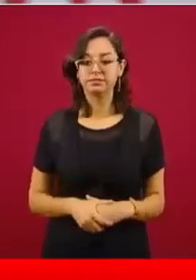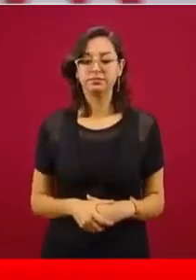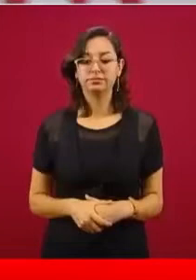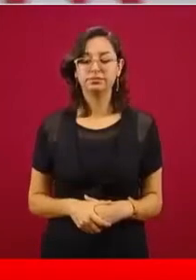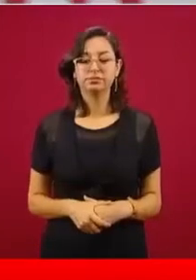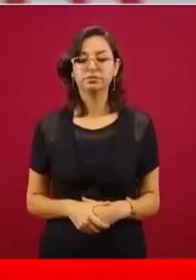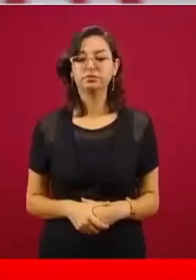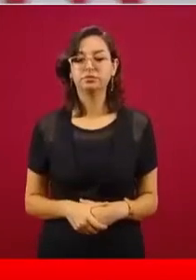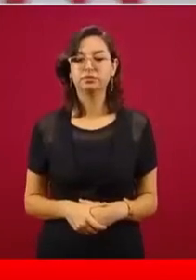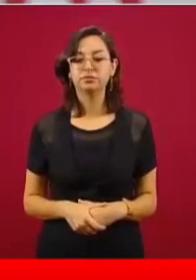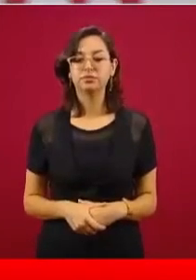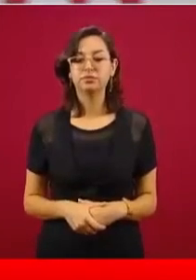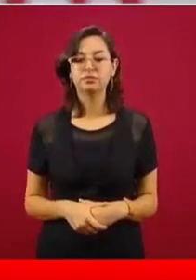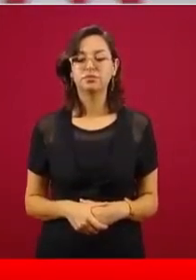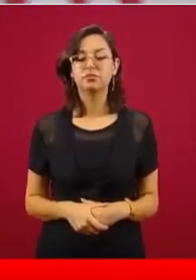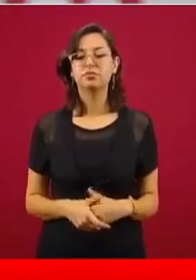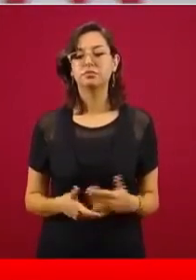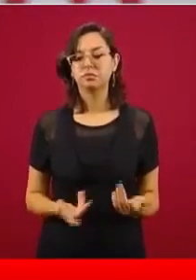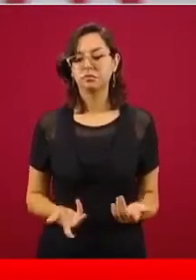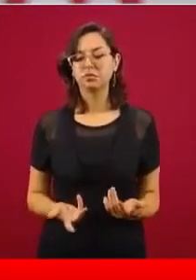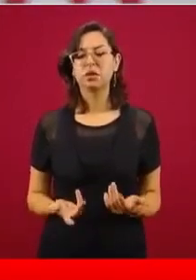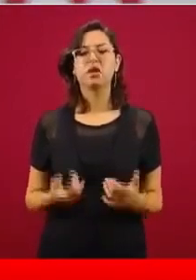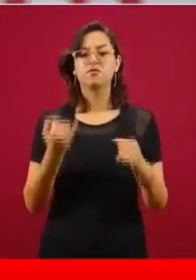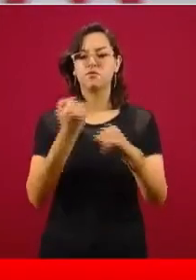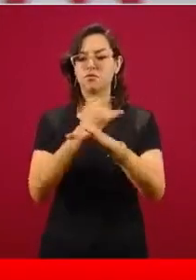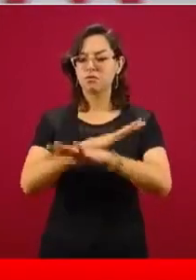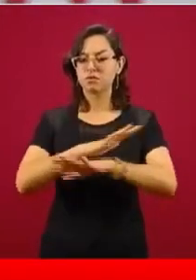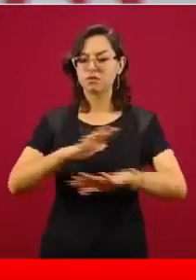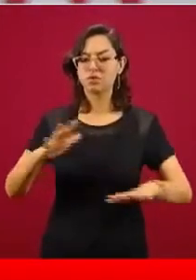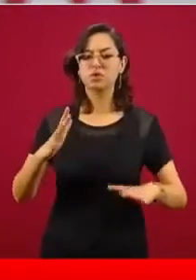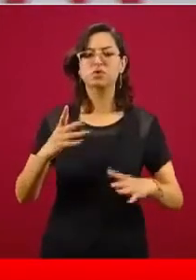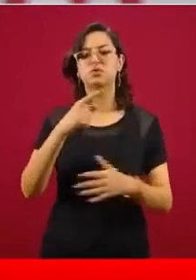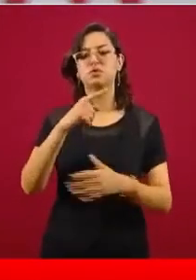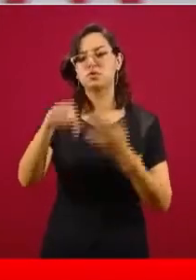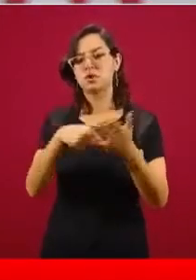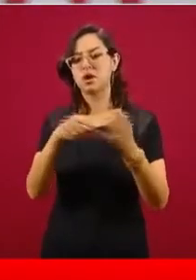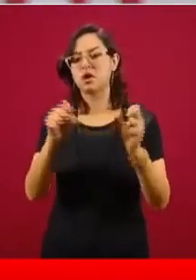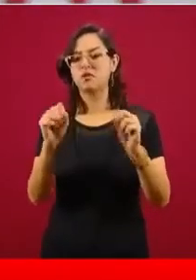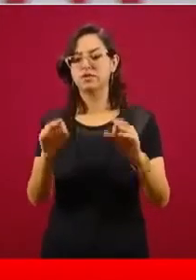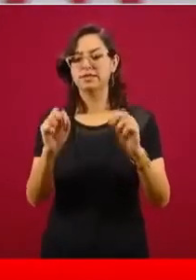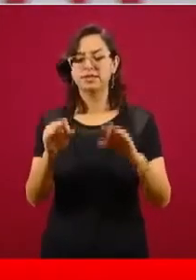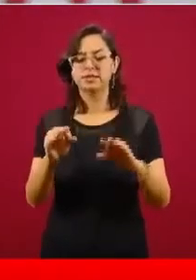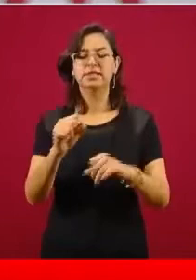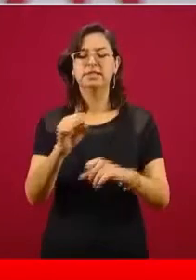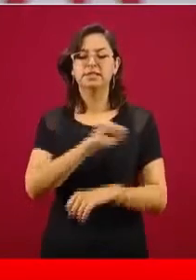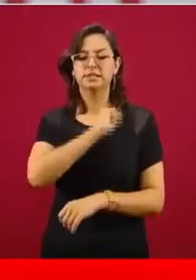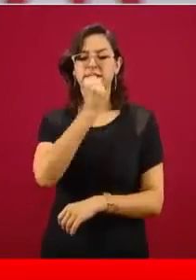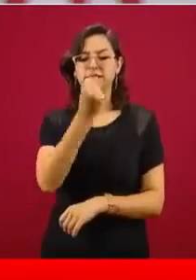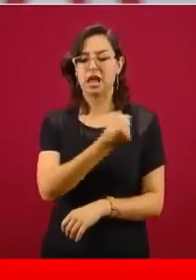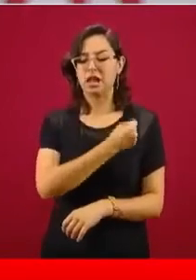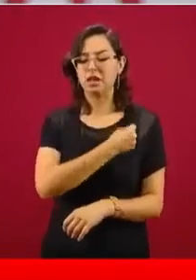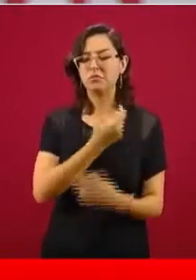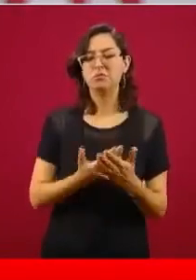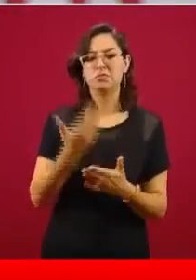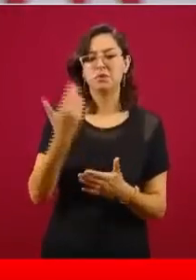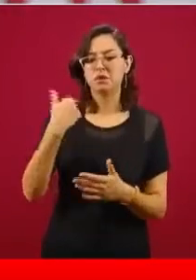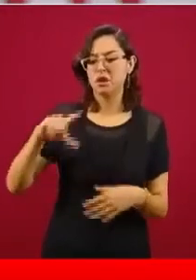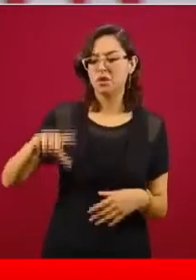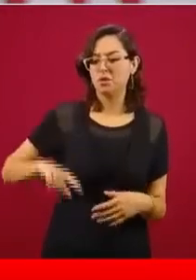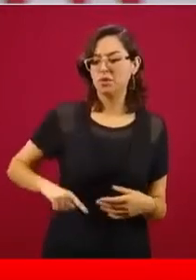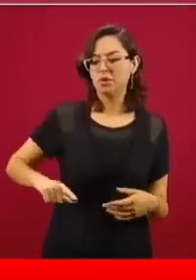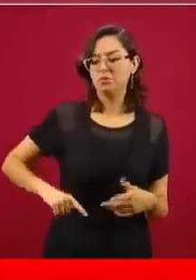Orientación a través de las ventanillas de salud. Estas ventanillas se instrumentaron con la Secretaría de Salud desde el inicio del gobierno.